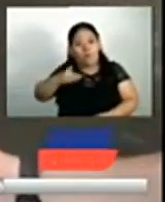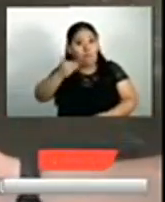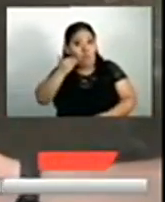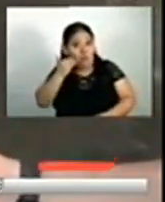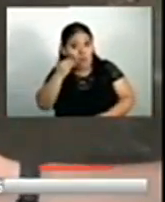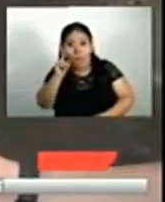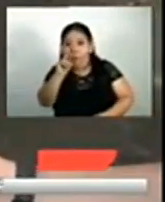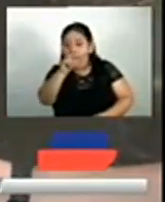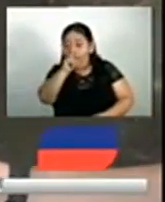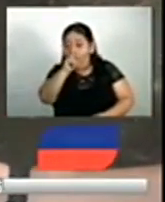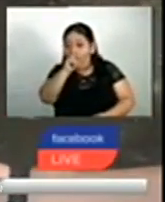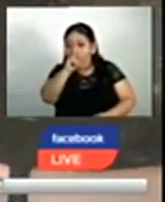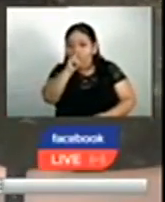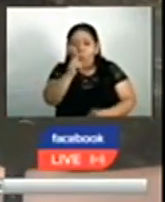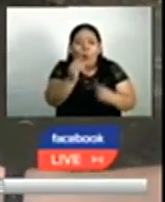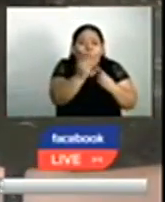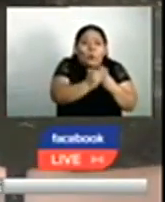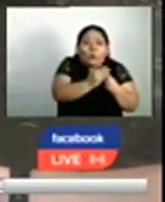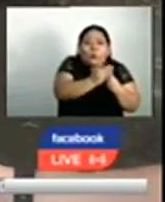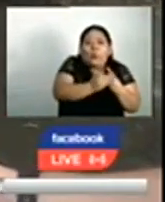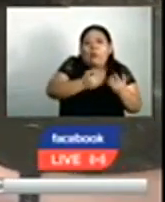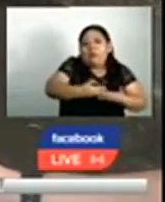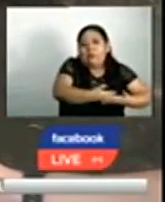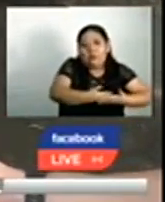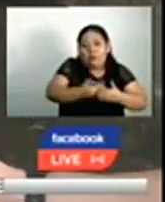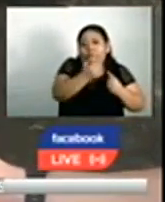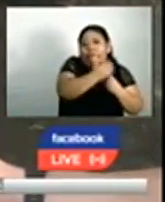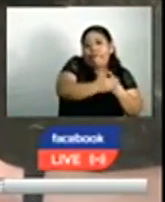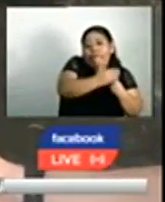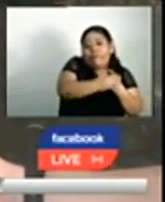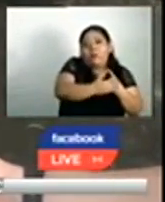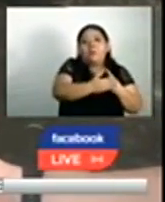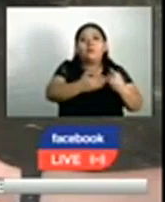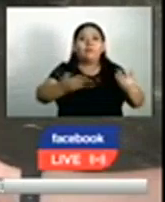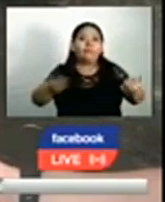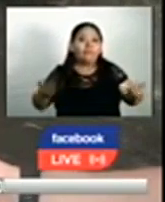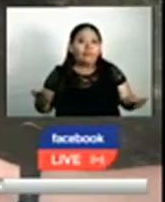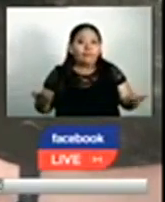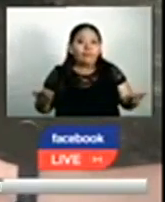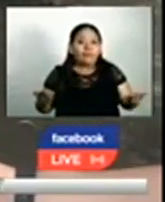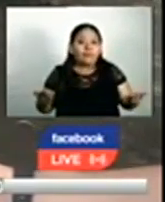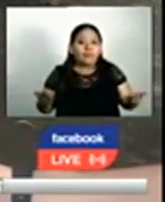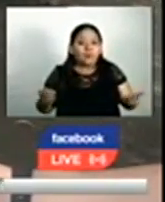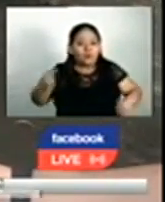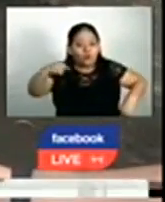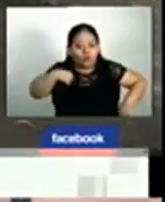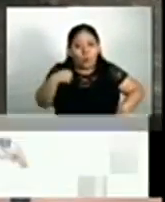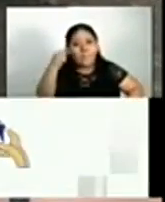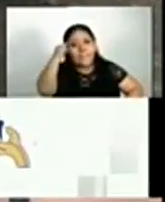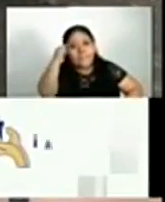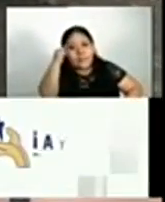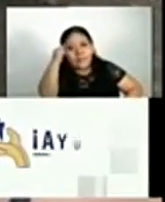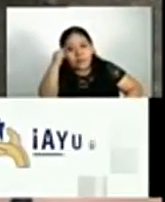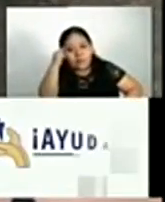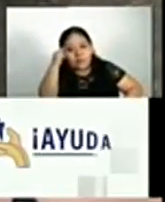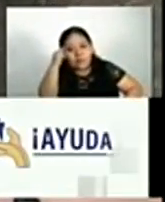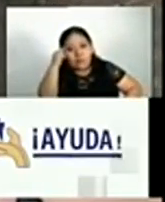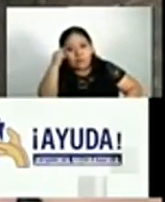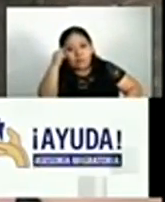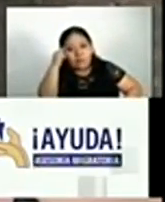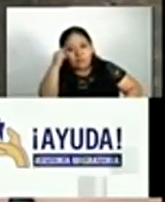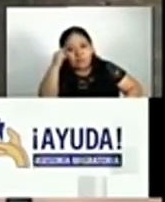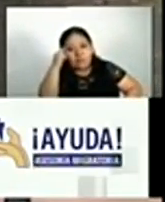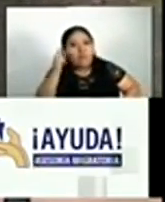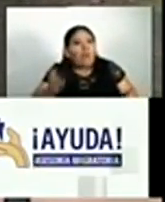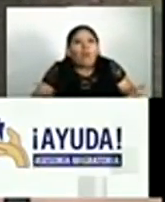y todo padre no va a querer que nada malo le pase a su hijo. Entonces, en mi pensamiento que se